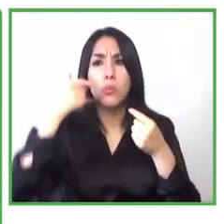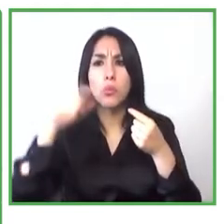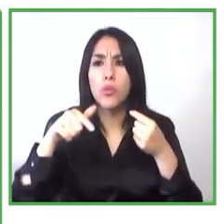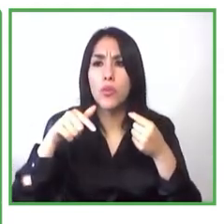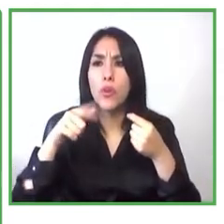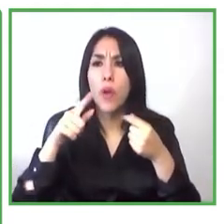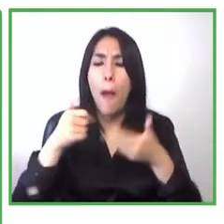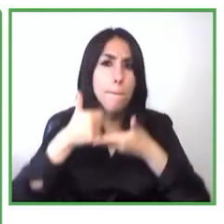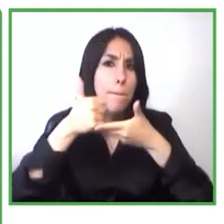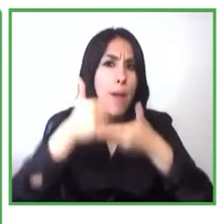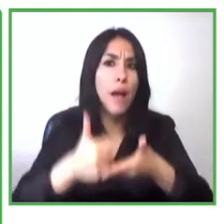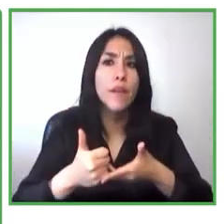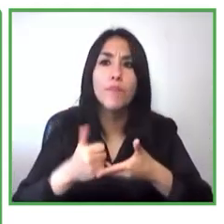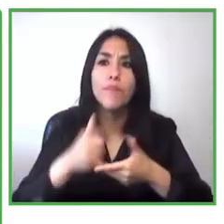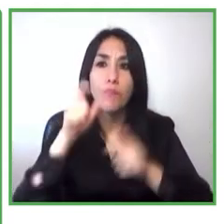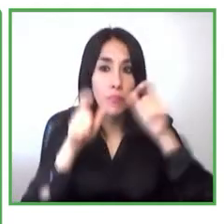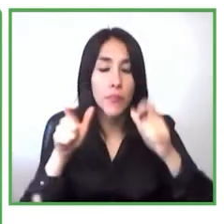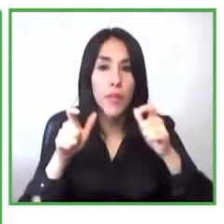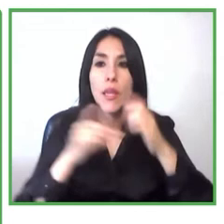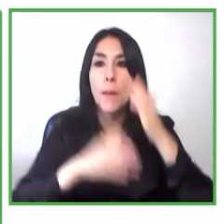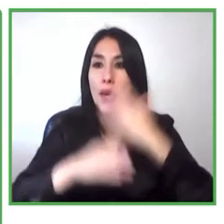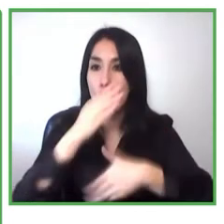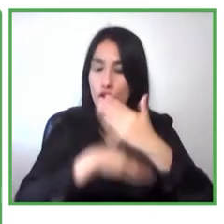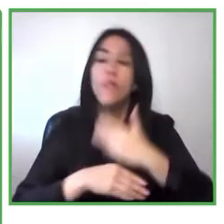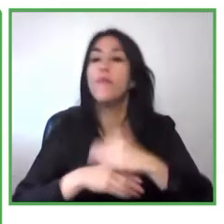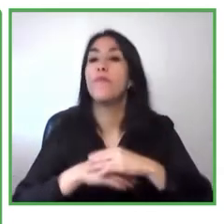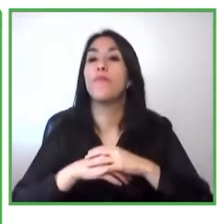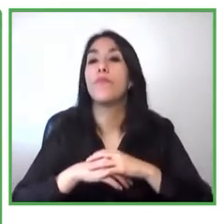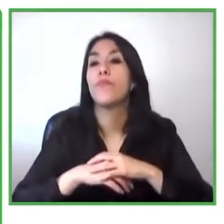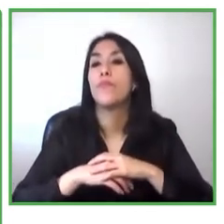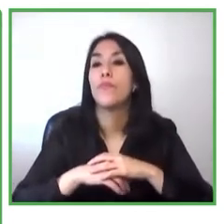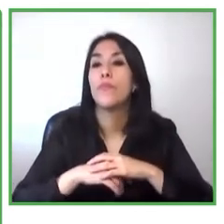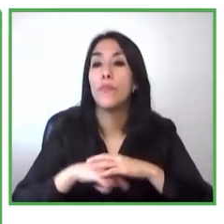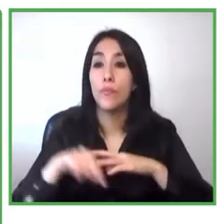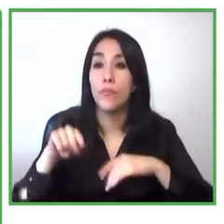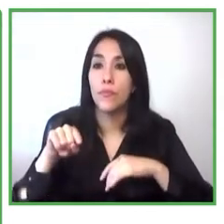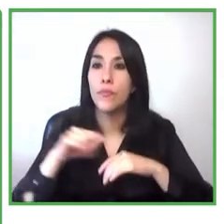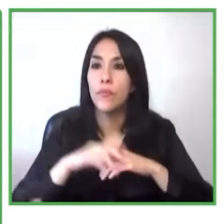sin importar su capacidad de